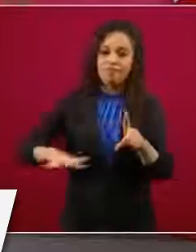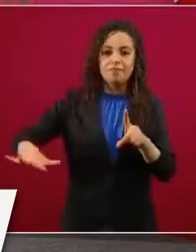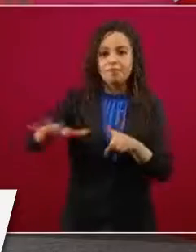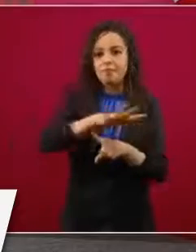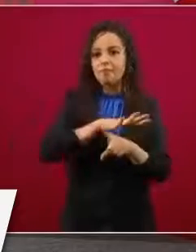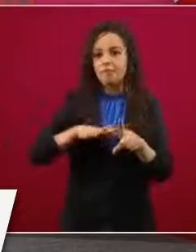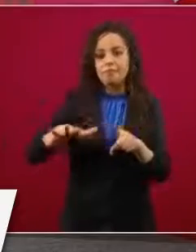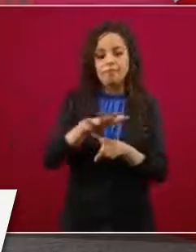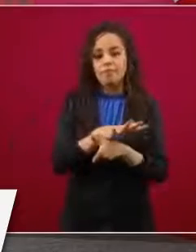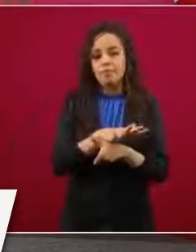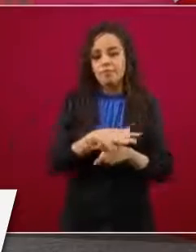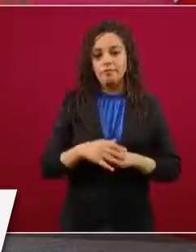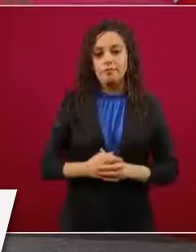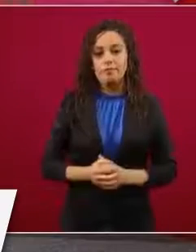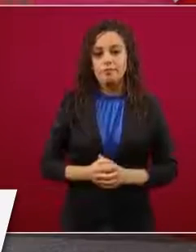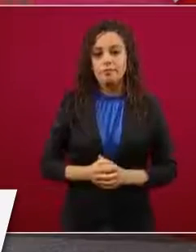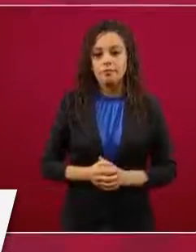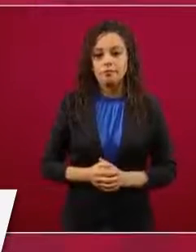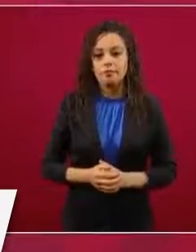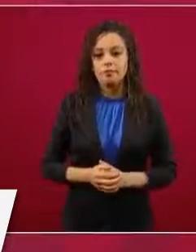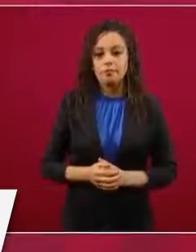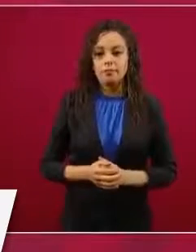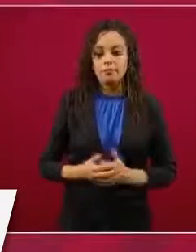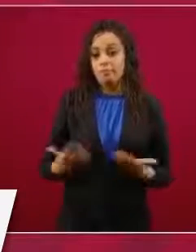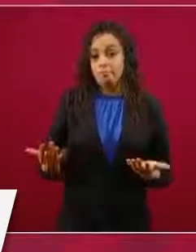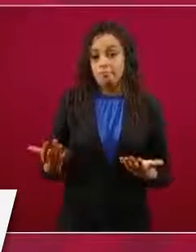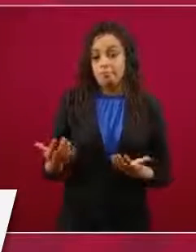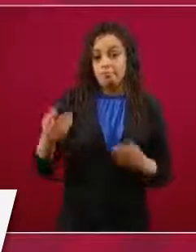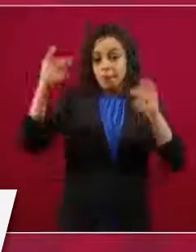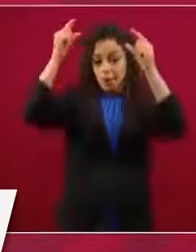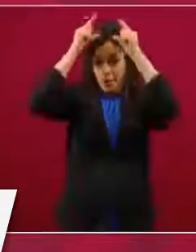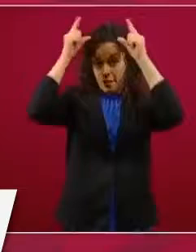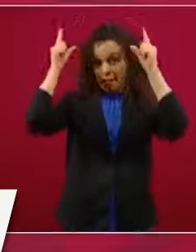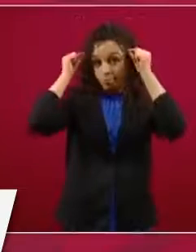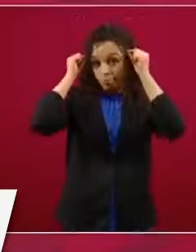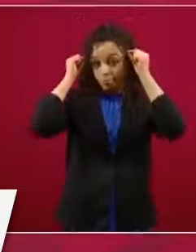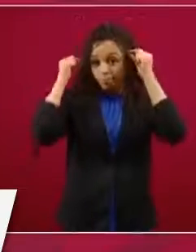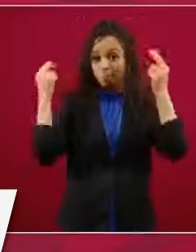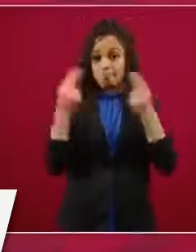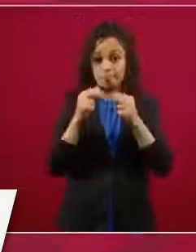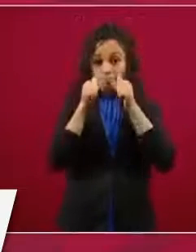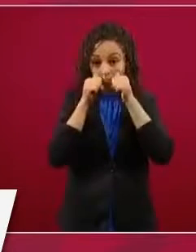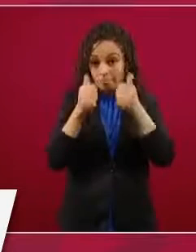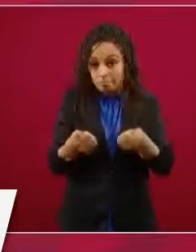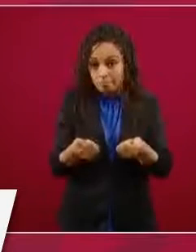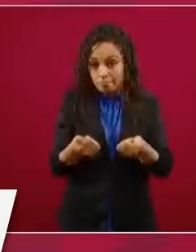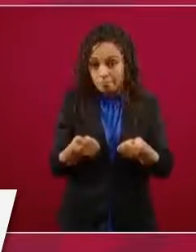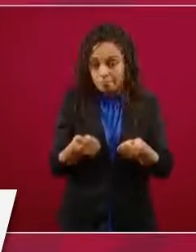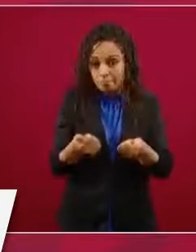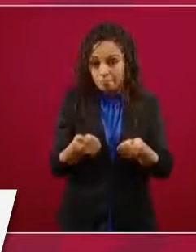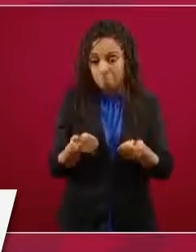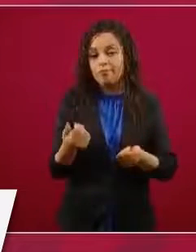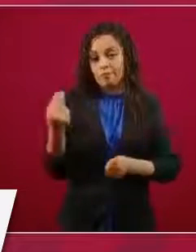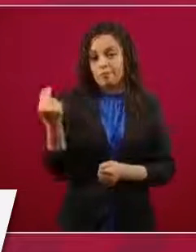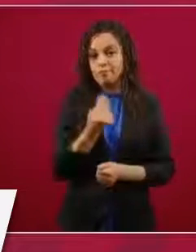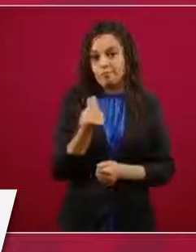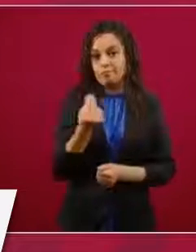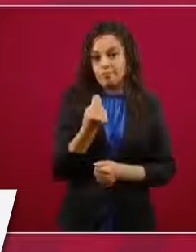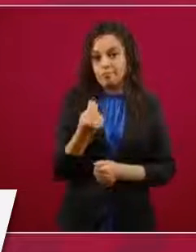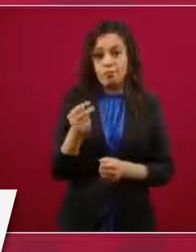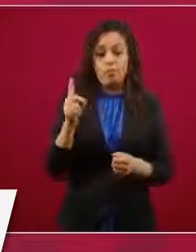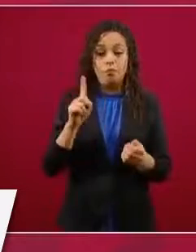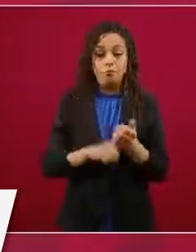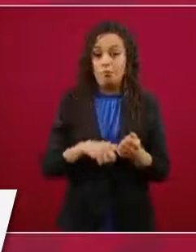cuidado de una de nuestras enfermeras, porque de nada serviría ser la institución con mayor